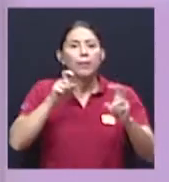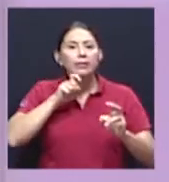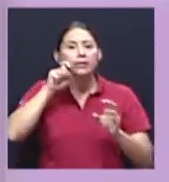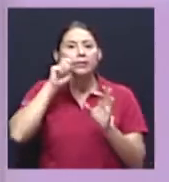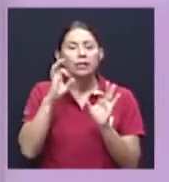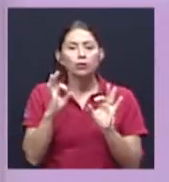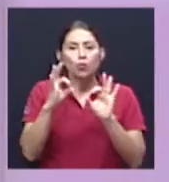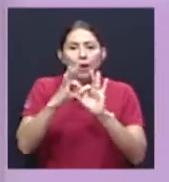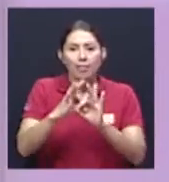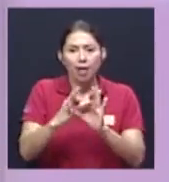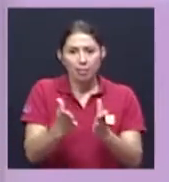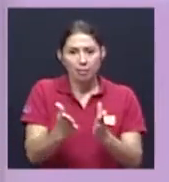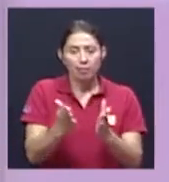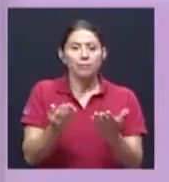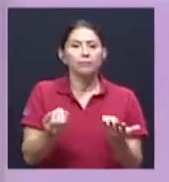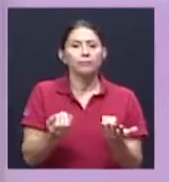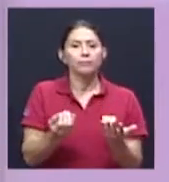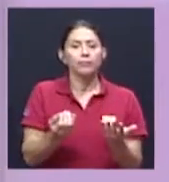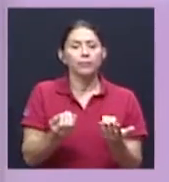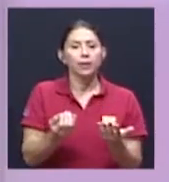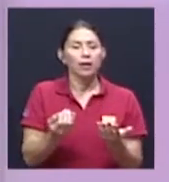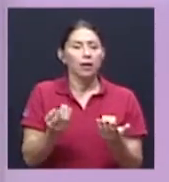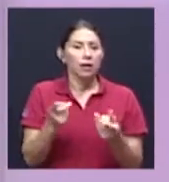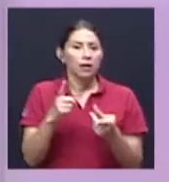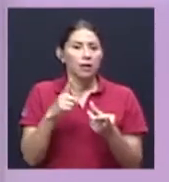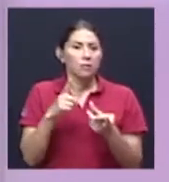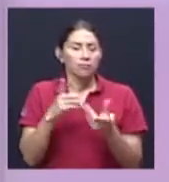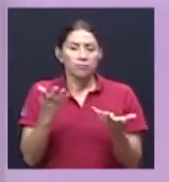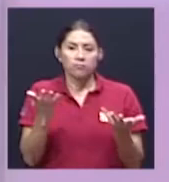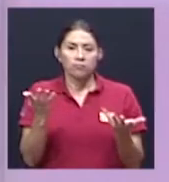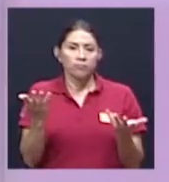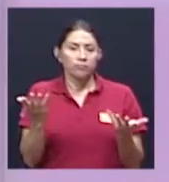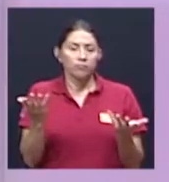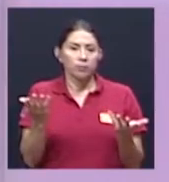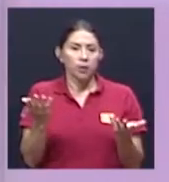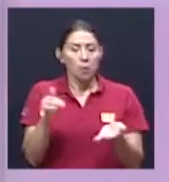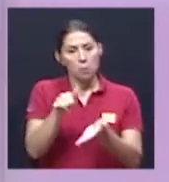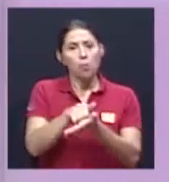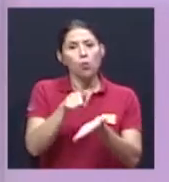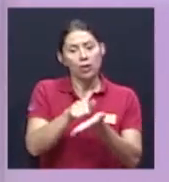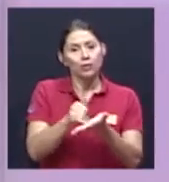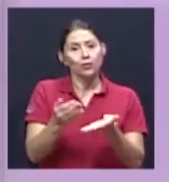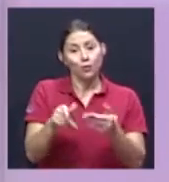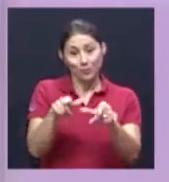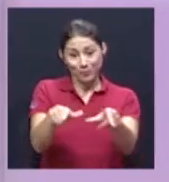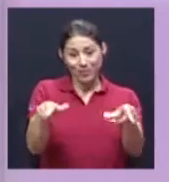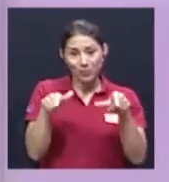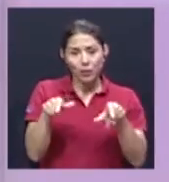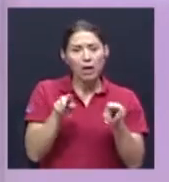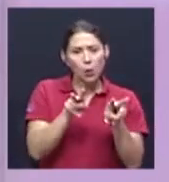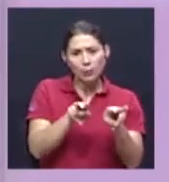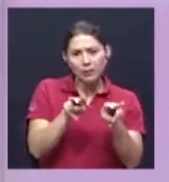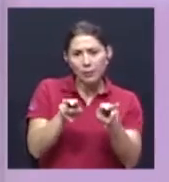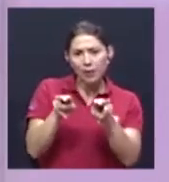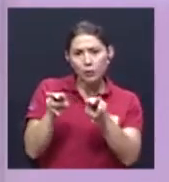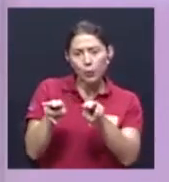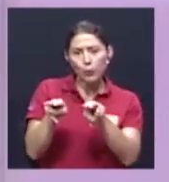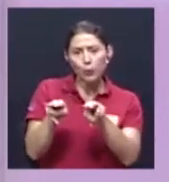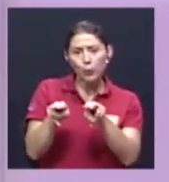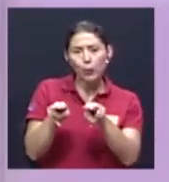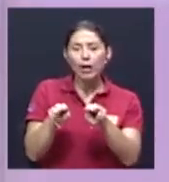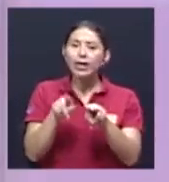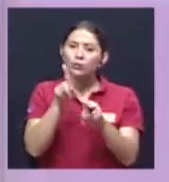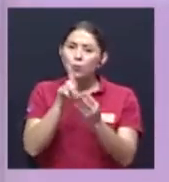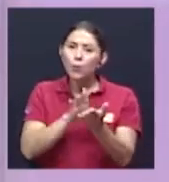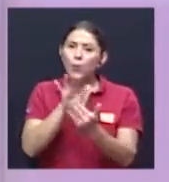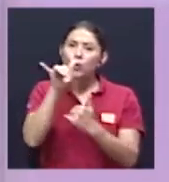cuestiones que se ha investigado. Entonces, por eso, este observatorio, en realidad, al ser